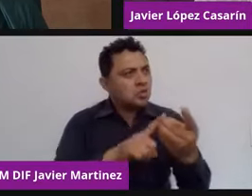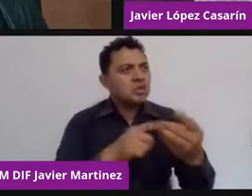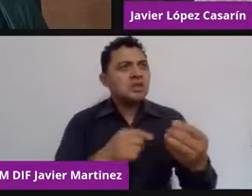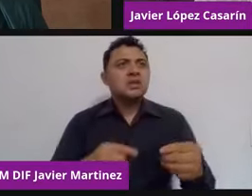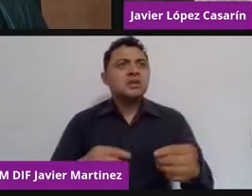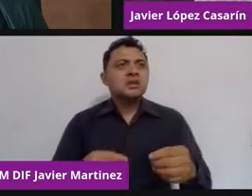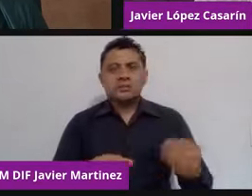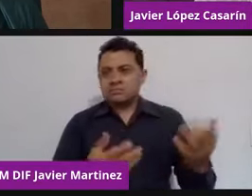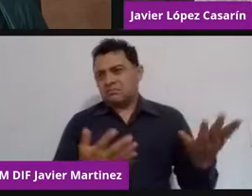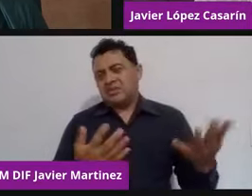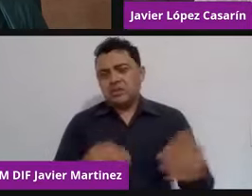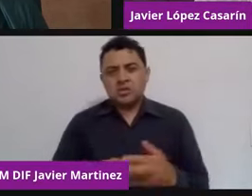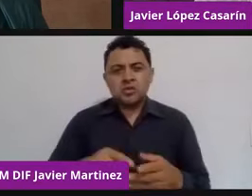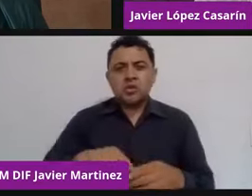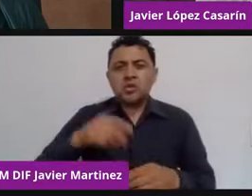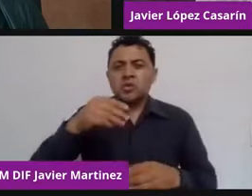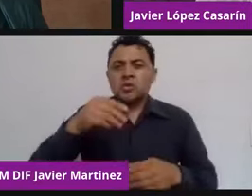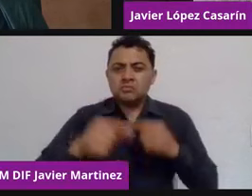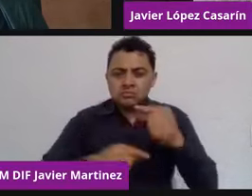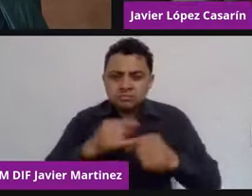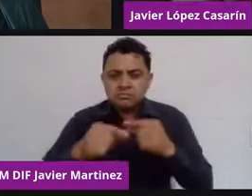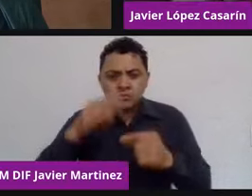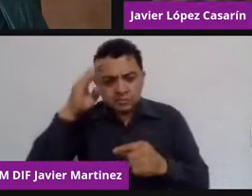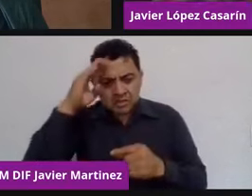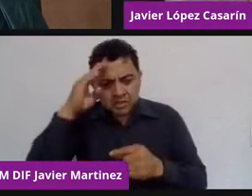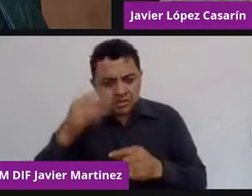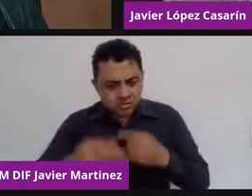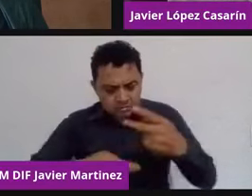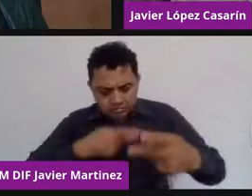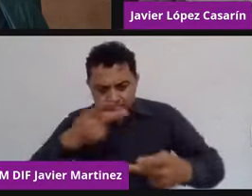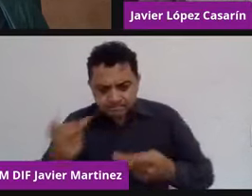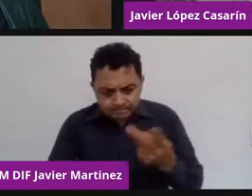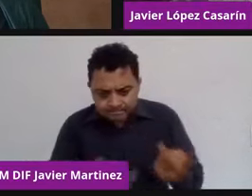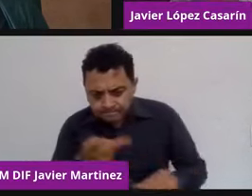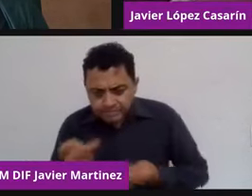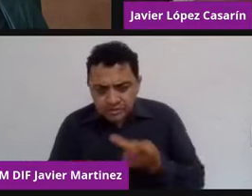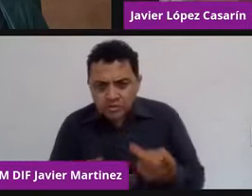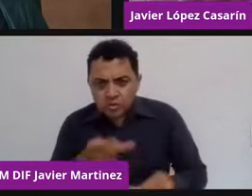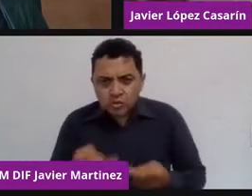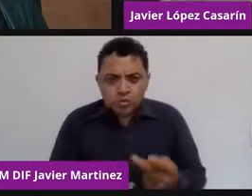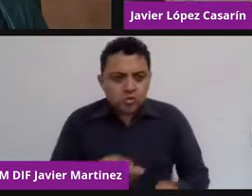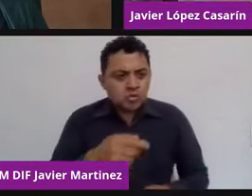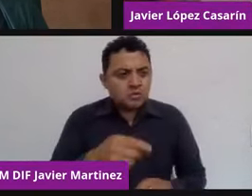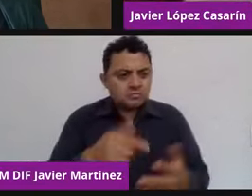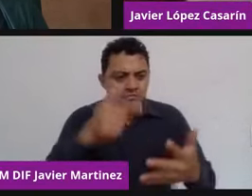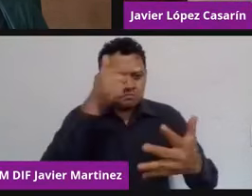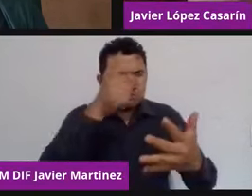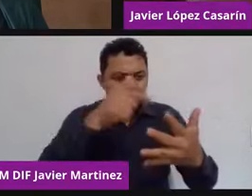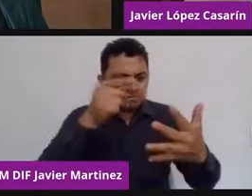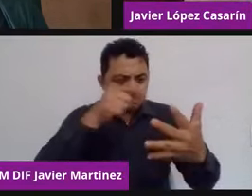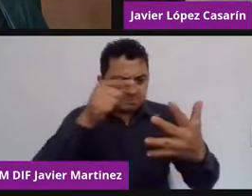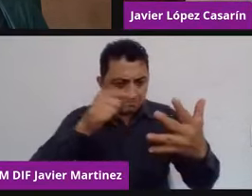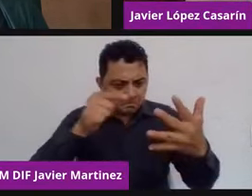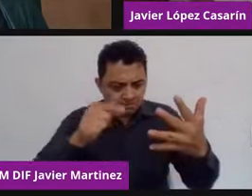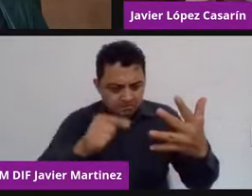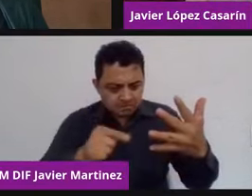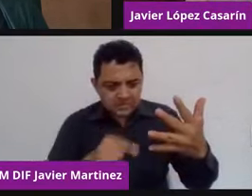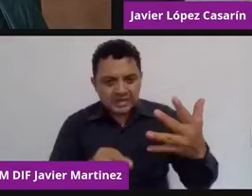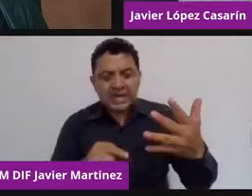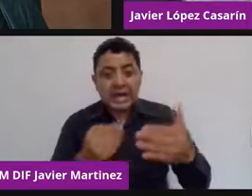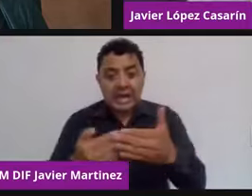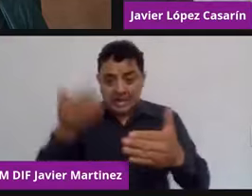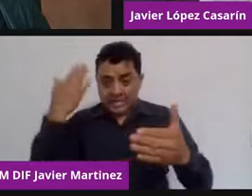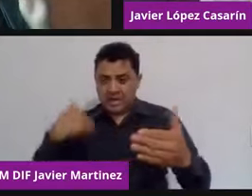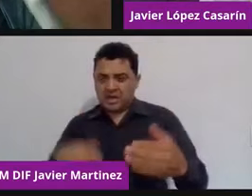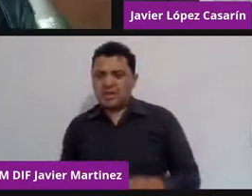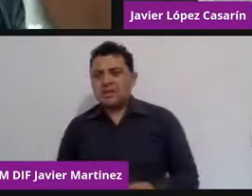la cantidad de agua que utilizaron para... Y entonces, de repente empiezan a haber elementos que hoy tomamos en consideración y que no lo hacíamos antes